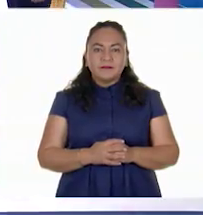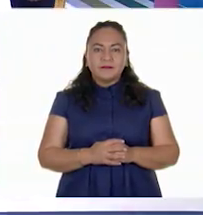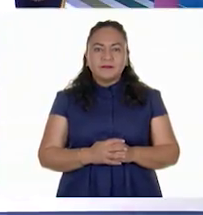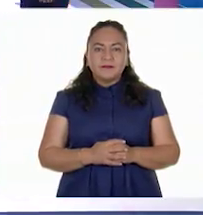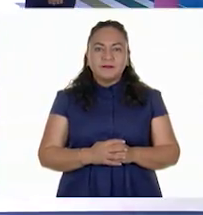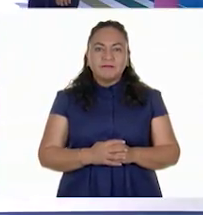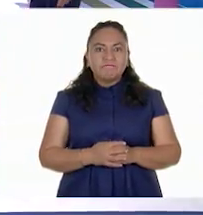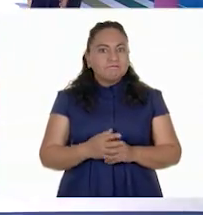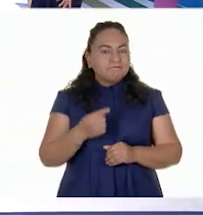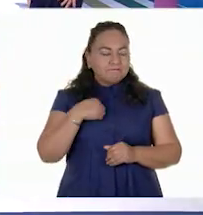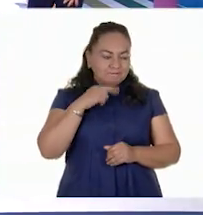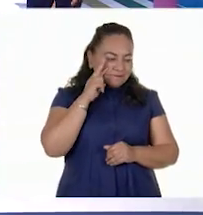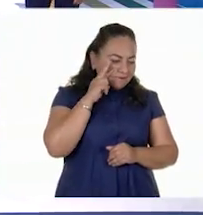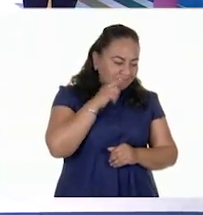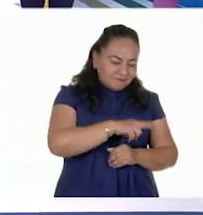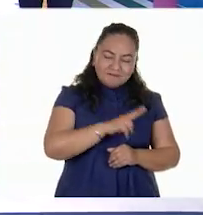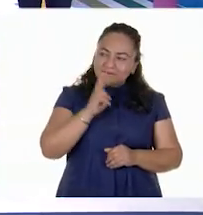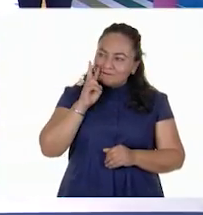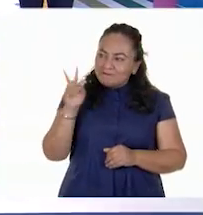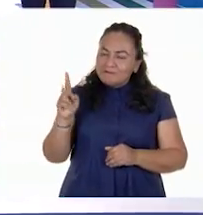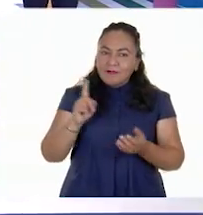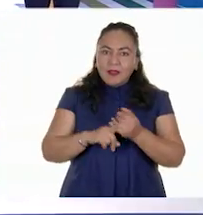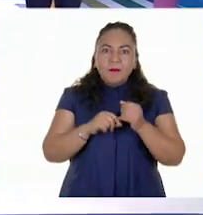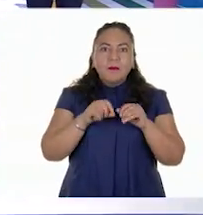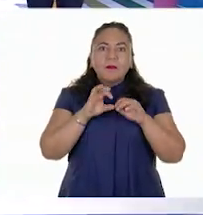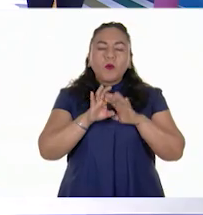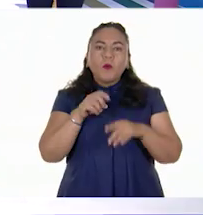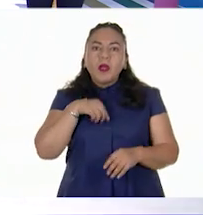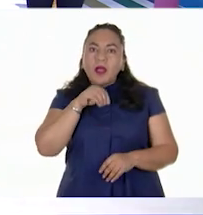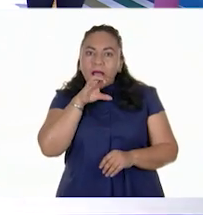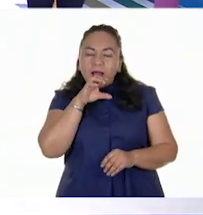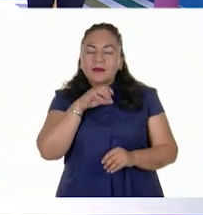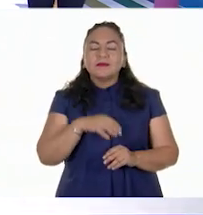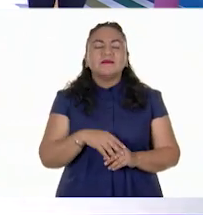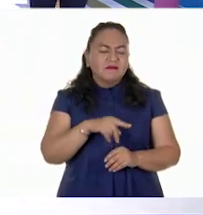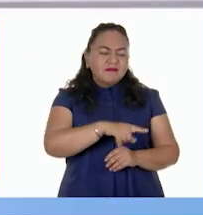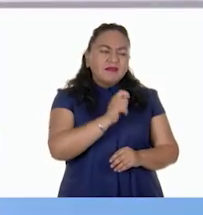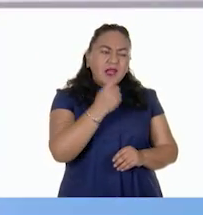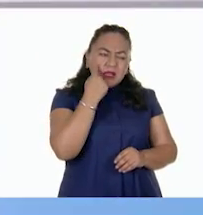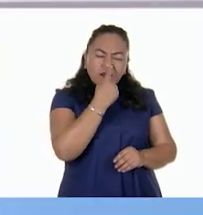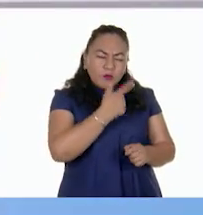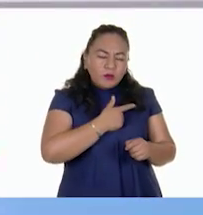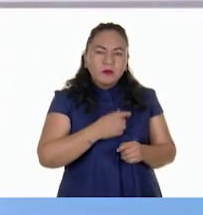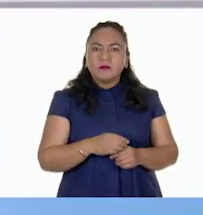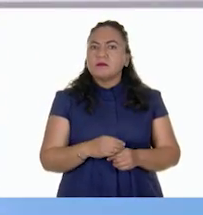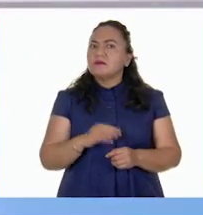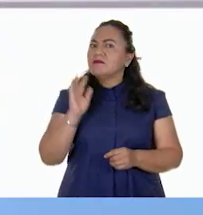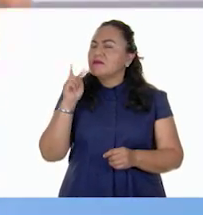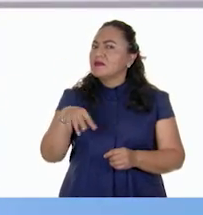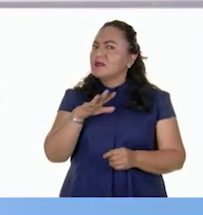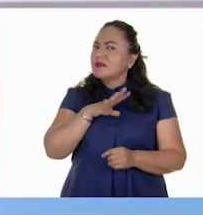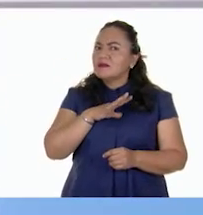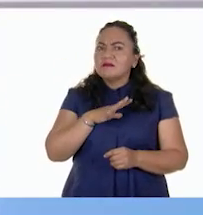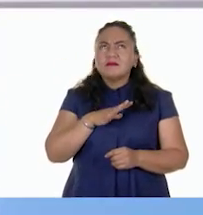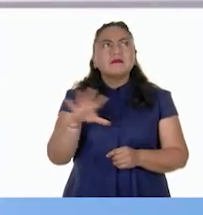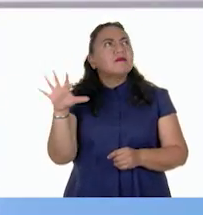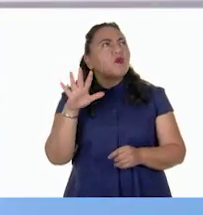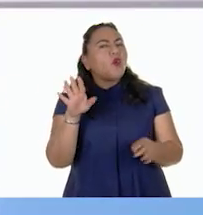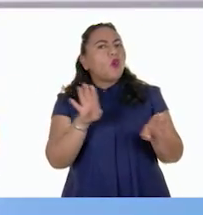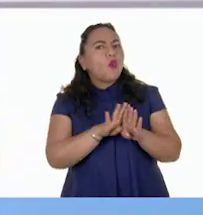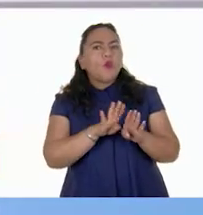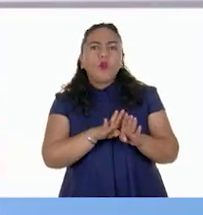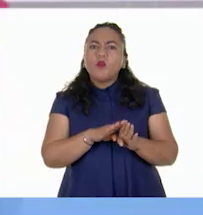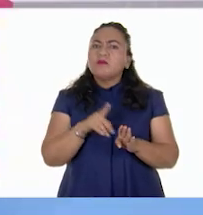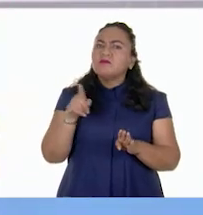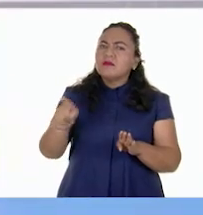Las veo muy asombradas. ¿Qué es lo que más les llamó la atención? Es que es sorprendente cómo se pueden mover